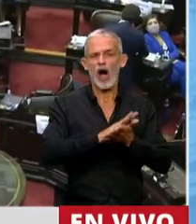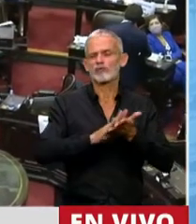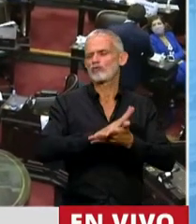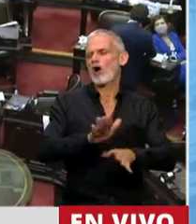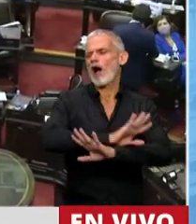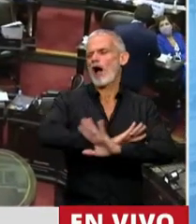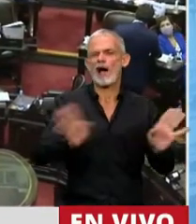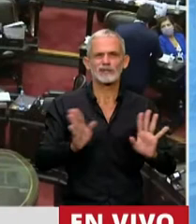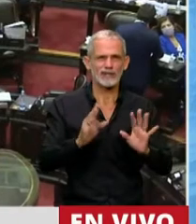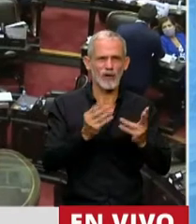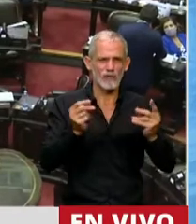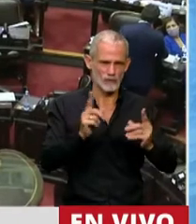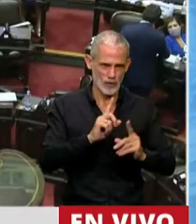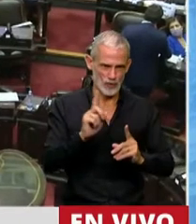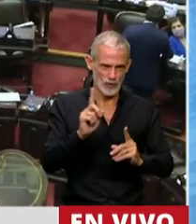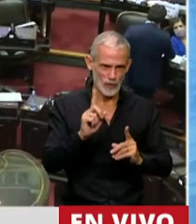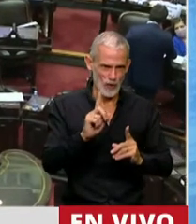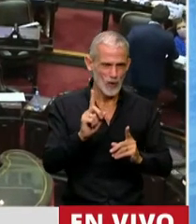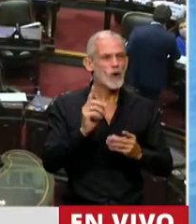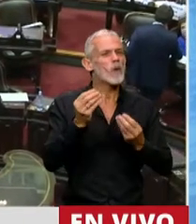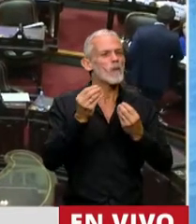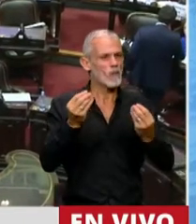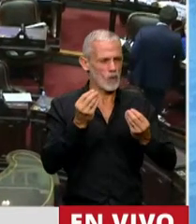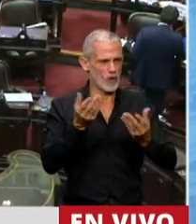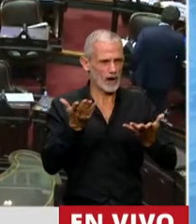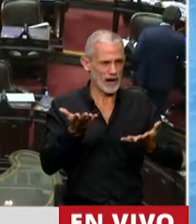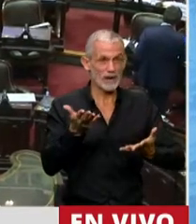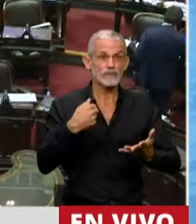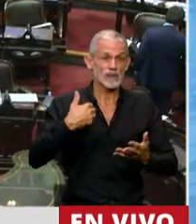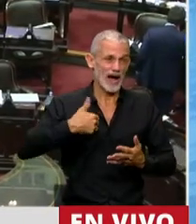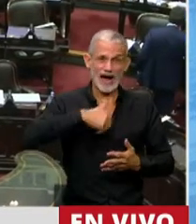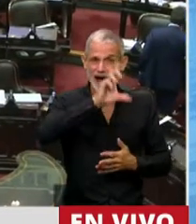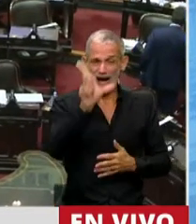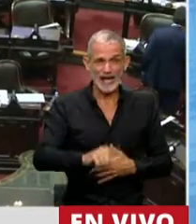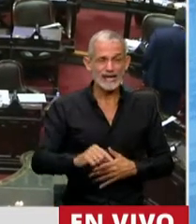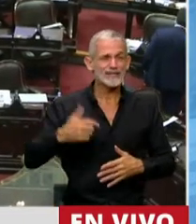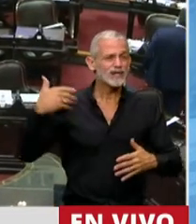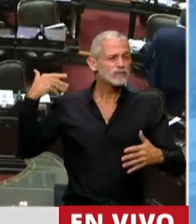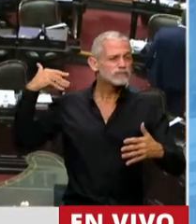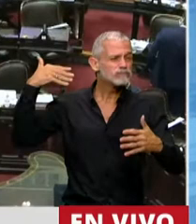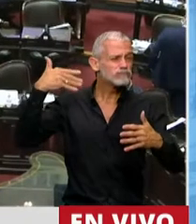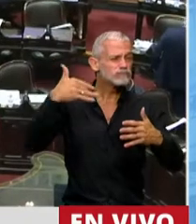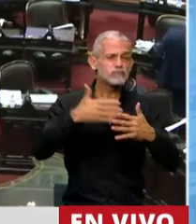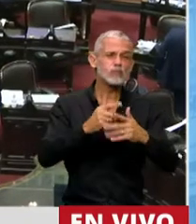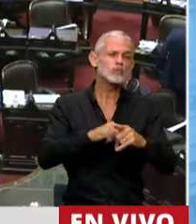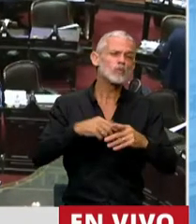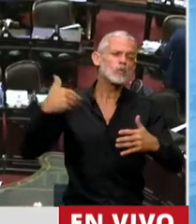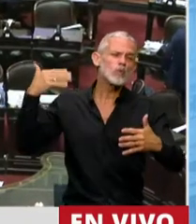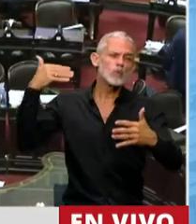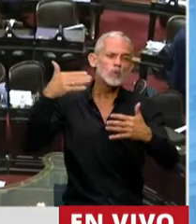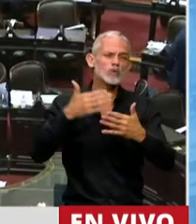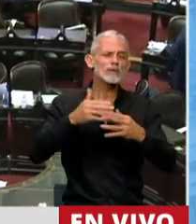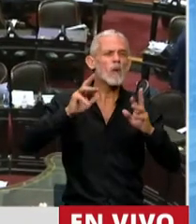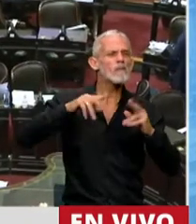solución definitiva. ¿Pero por qué? Porque evidentemente nuestro país no ha tenido a lo largo del tiempo una